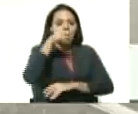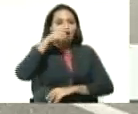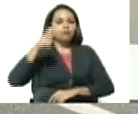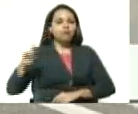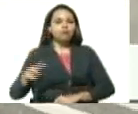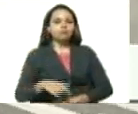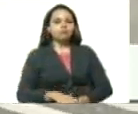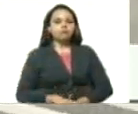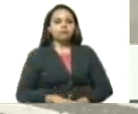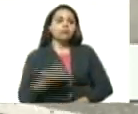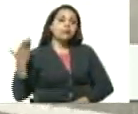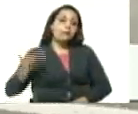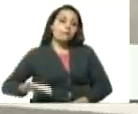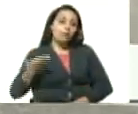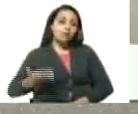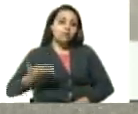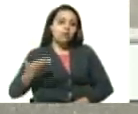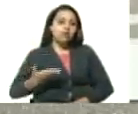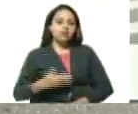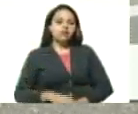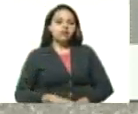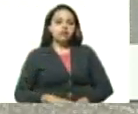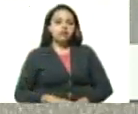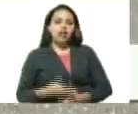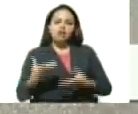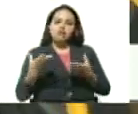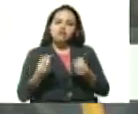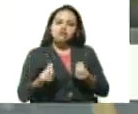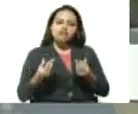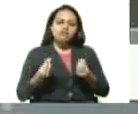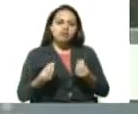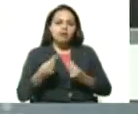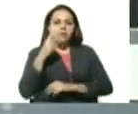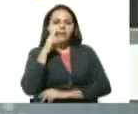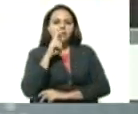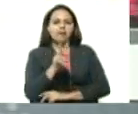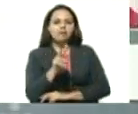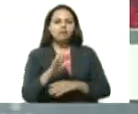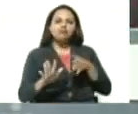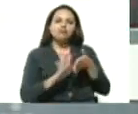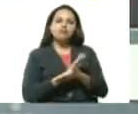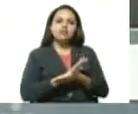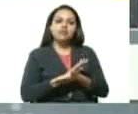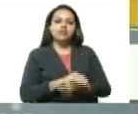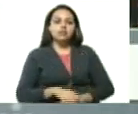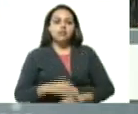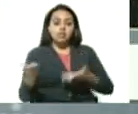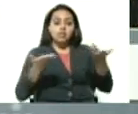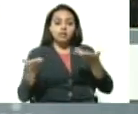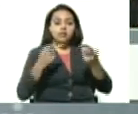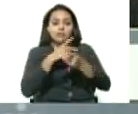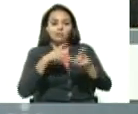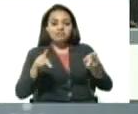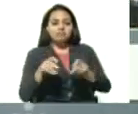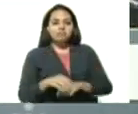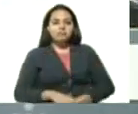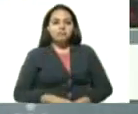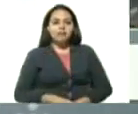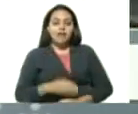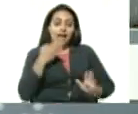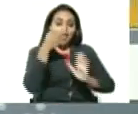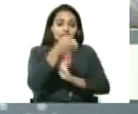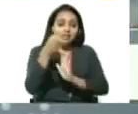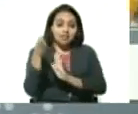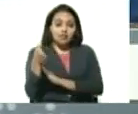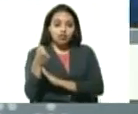Es muy importante. Muchas veces cuando vemos la noción de lo que es un servicio público, justamente el acceso